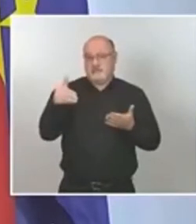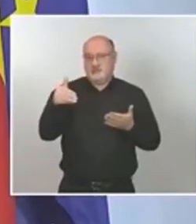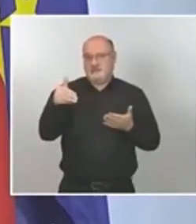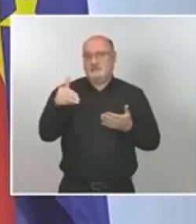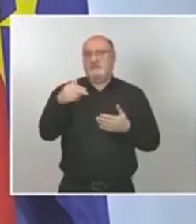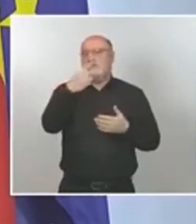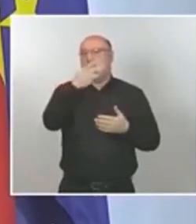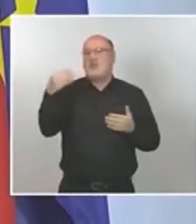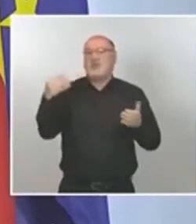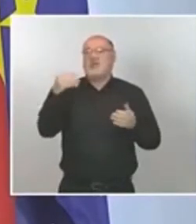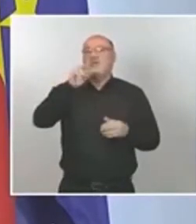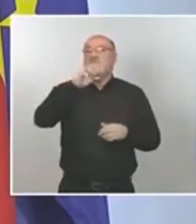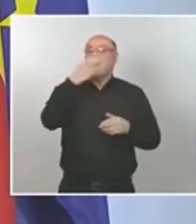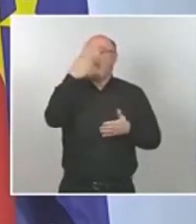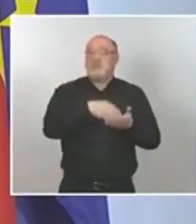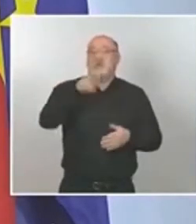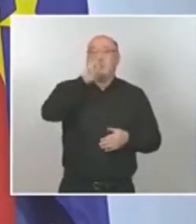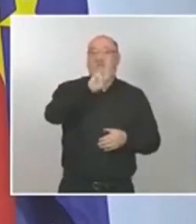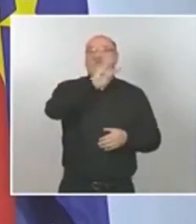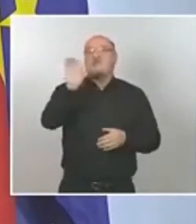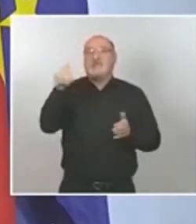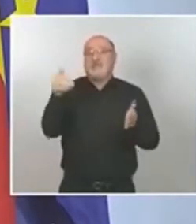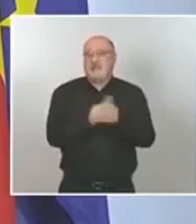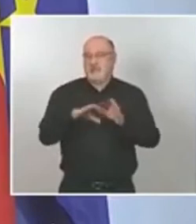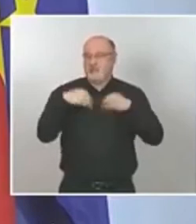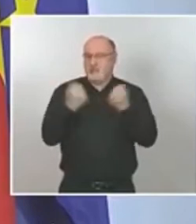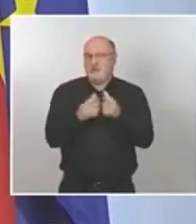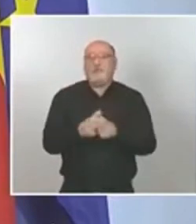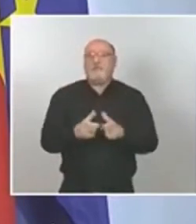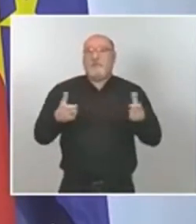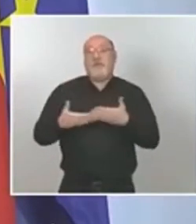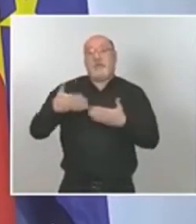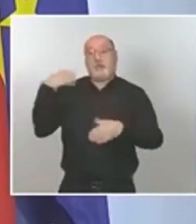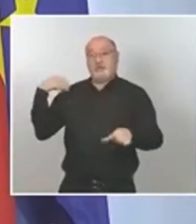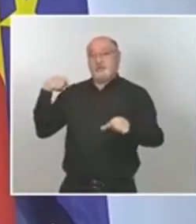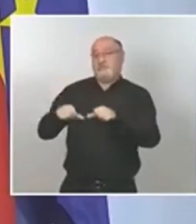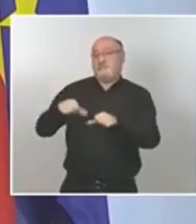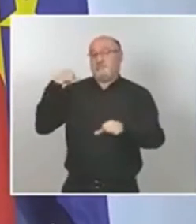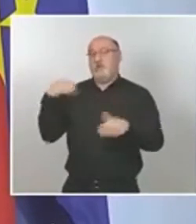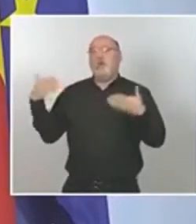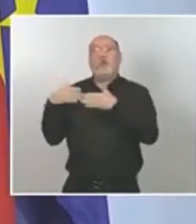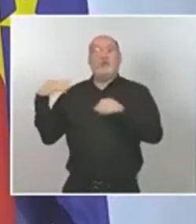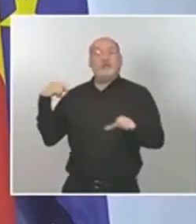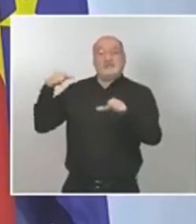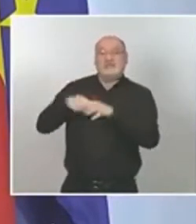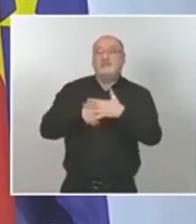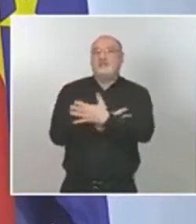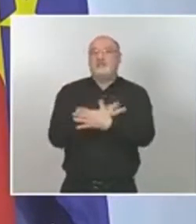mil y esto supone un aumento respecto a lo que teníamos el jueves pasado de 16 mil